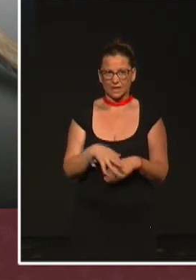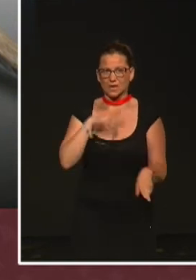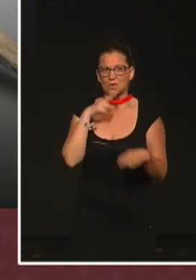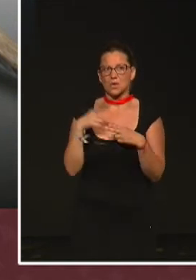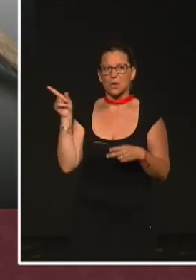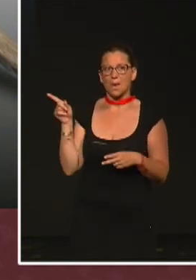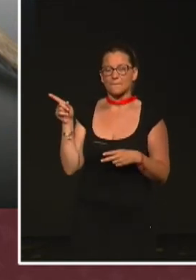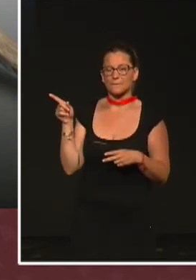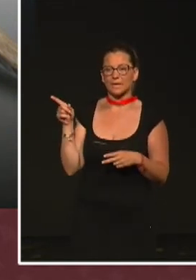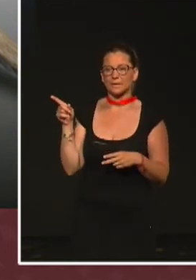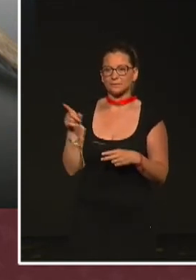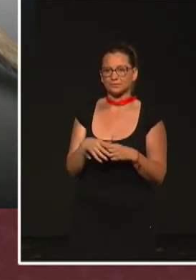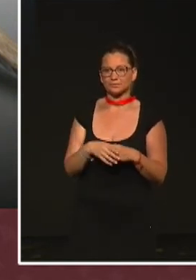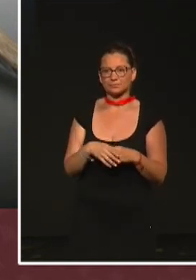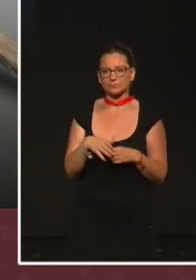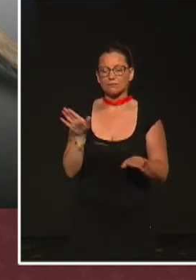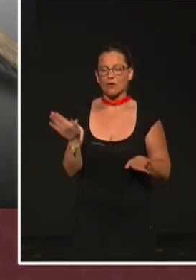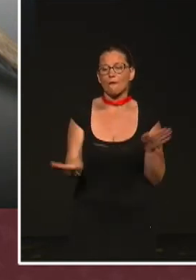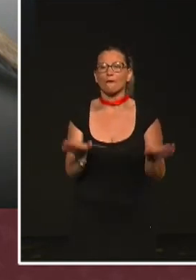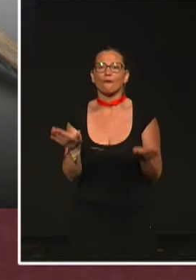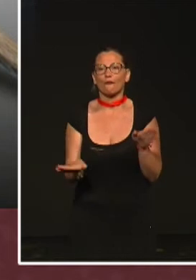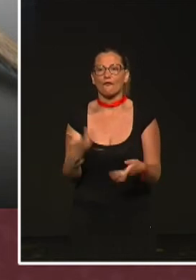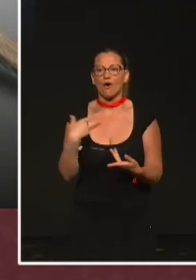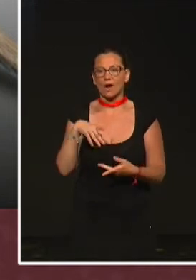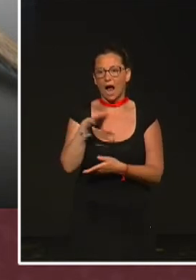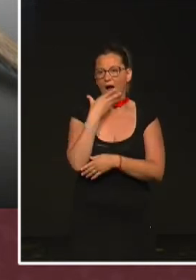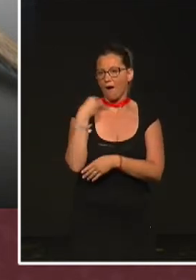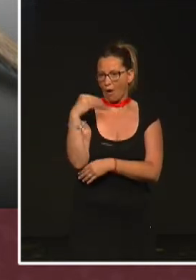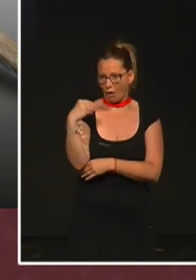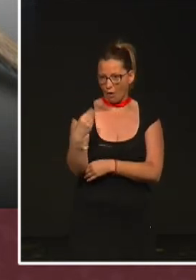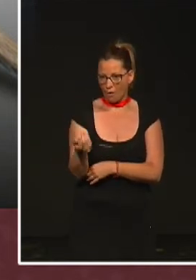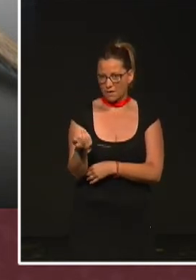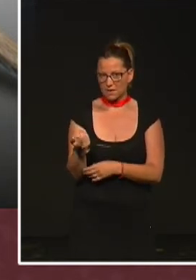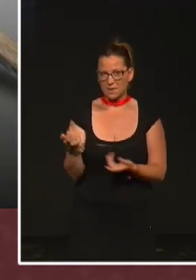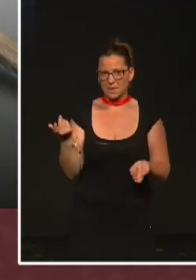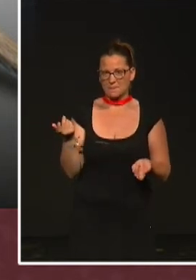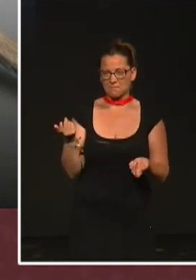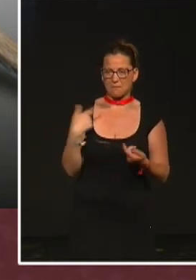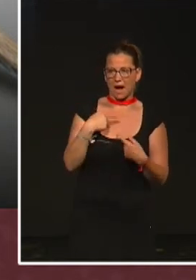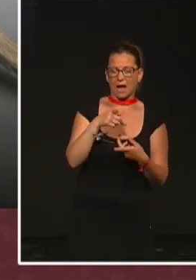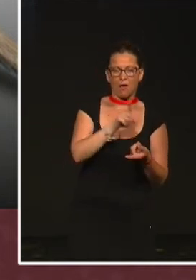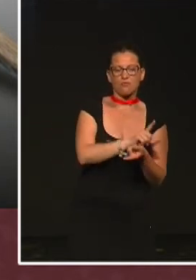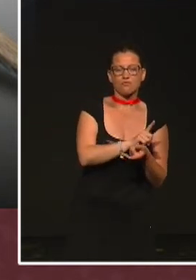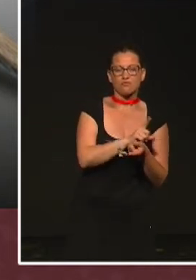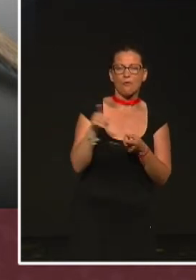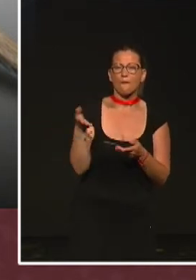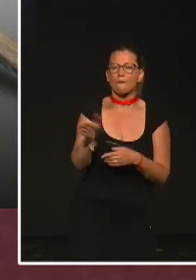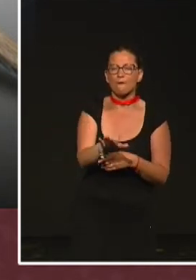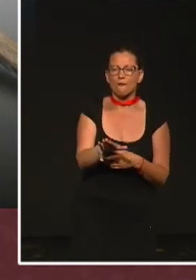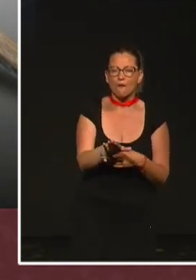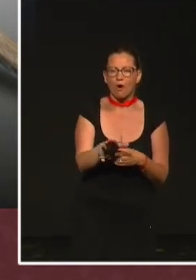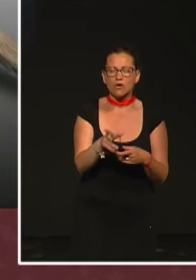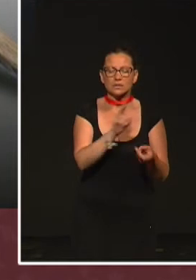el nombre científico, Puigila, significa foca joven. Me parece también un nombre muy apropiado para un fósil de transición. Un fósil que nos